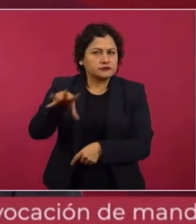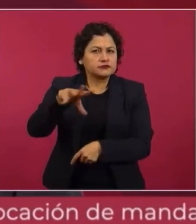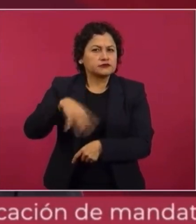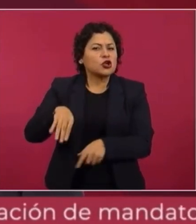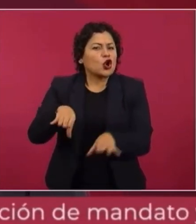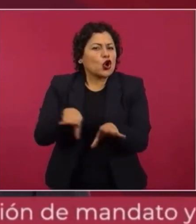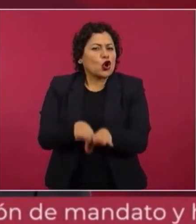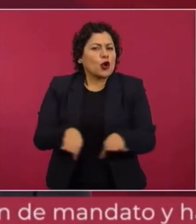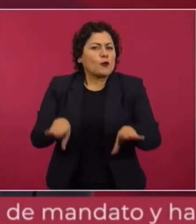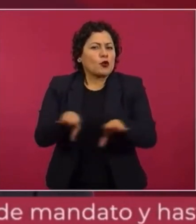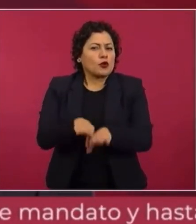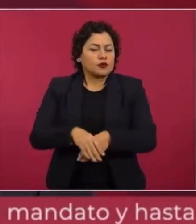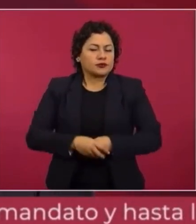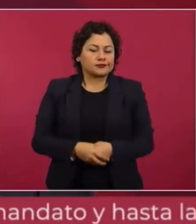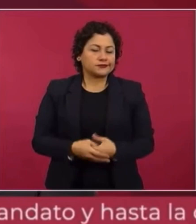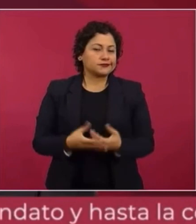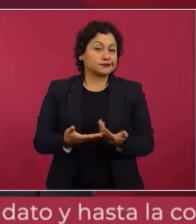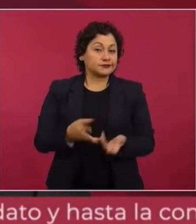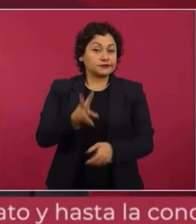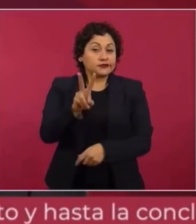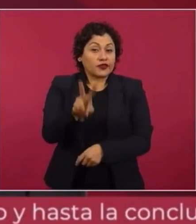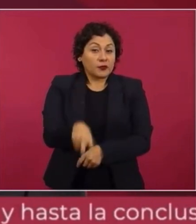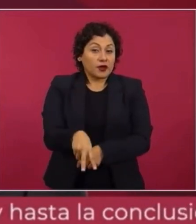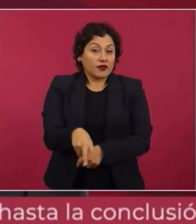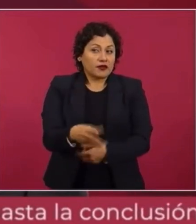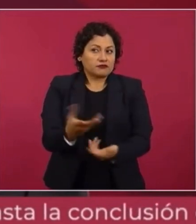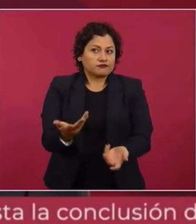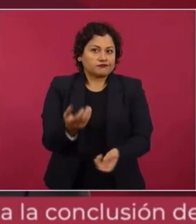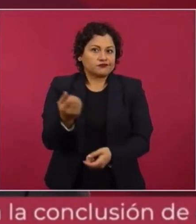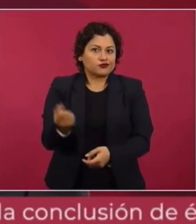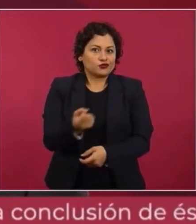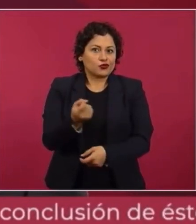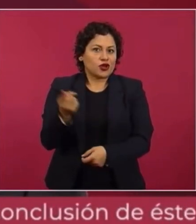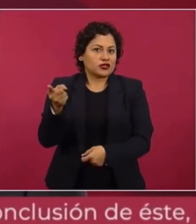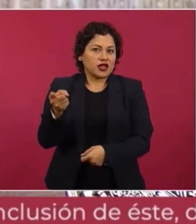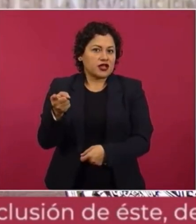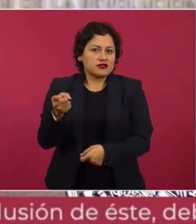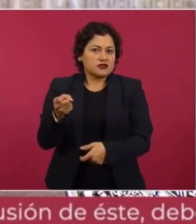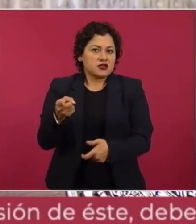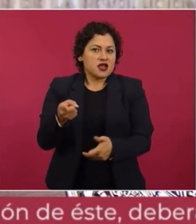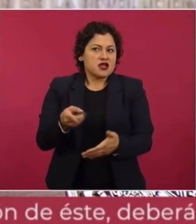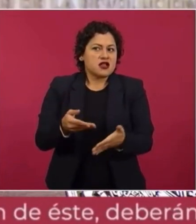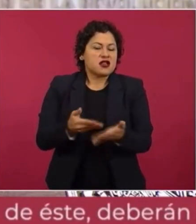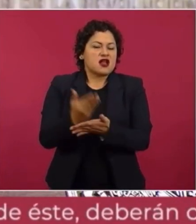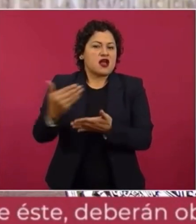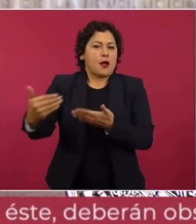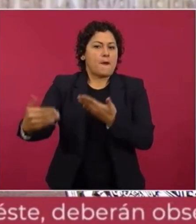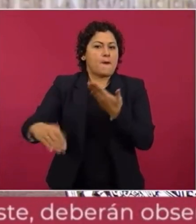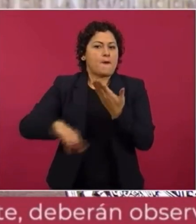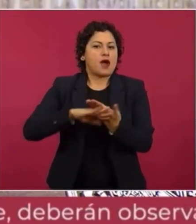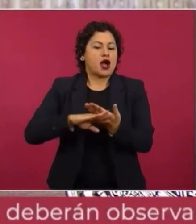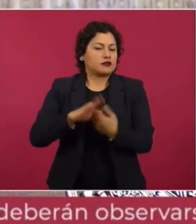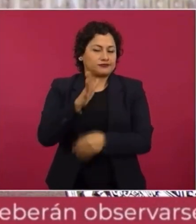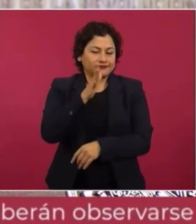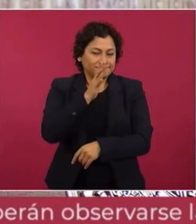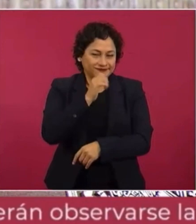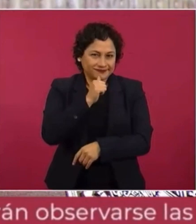Afortunadamente, pues no han podido y se